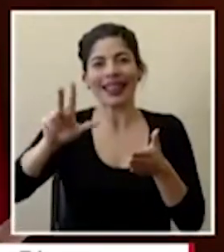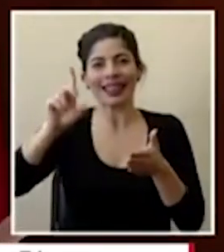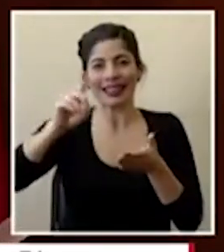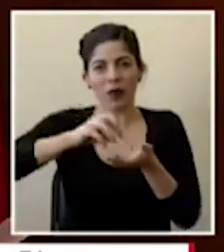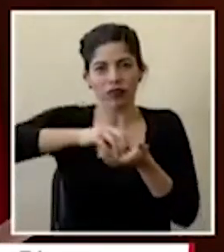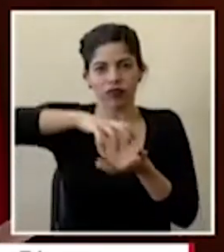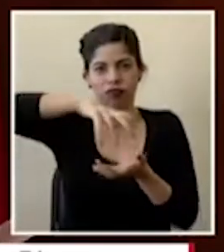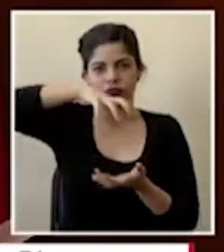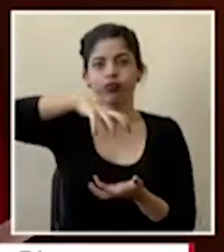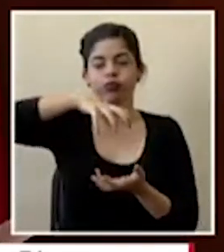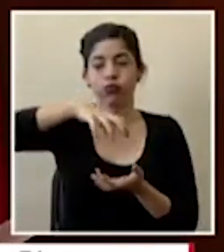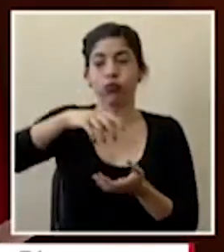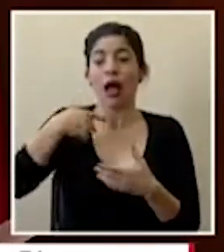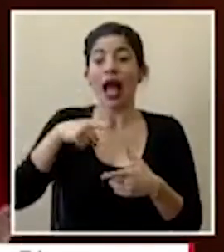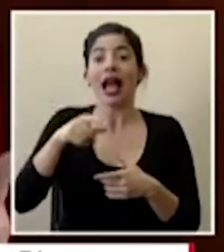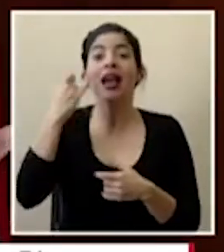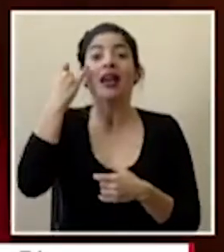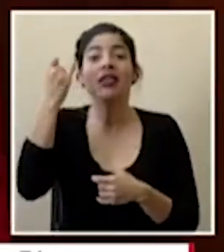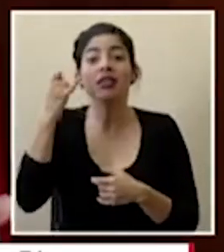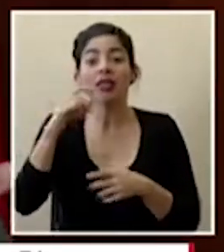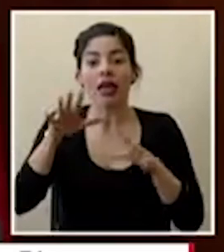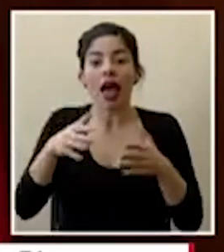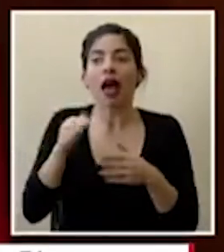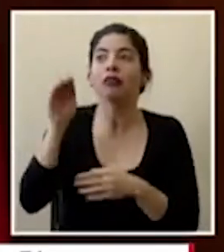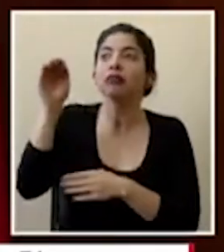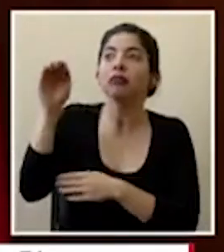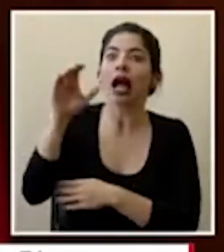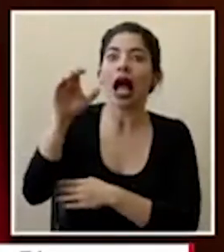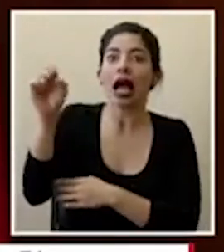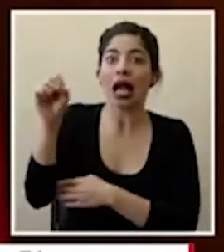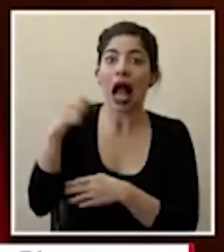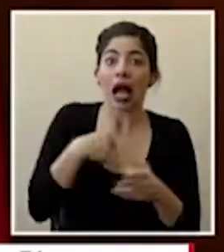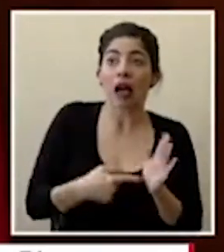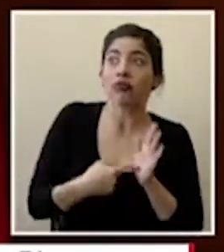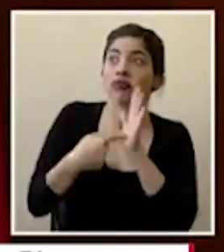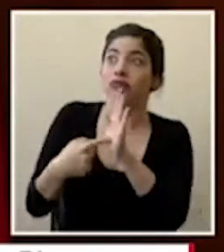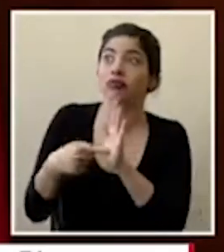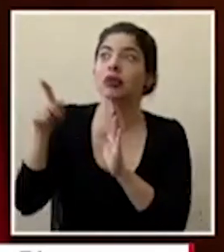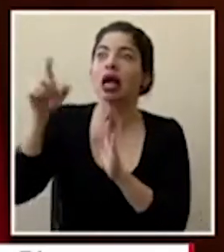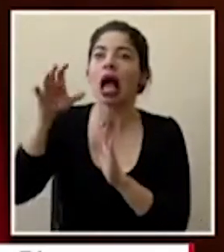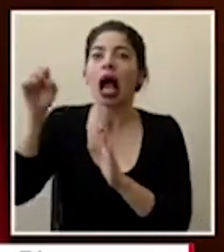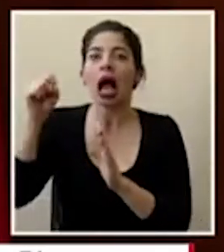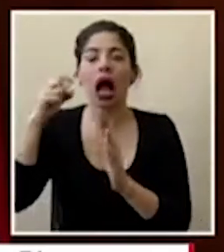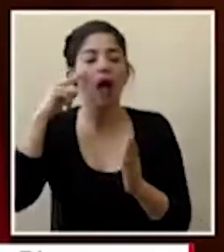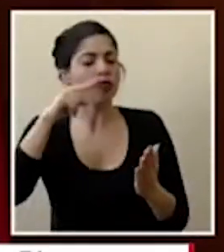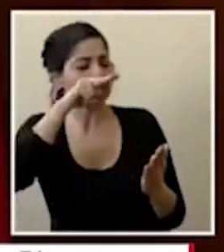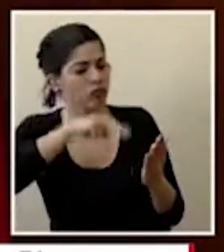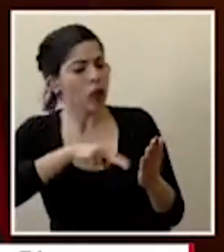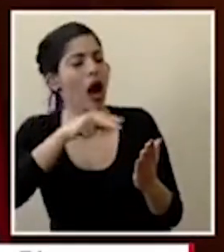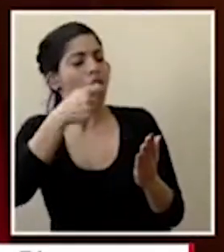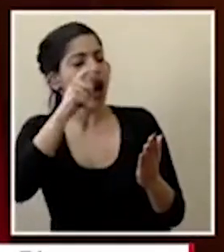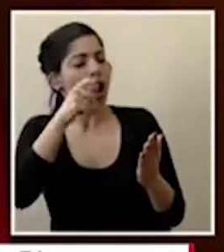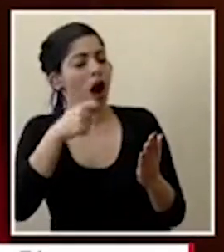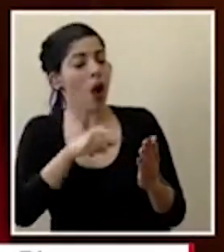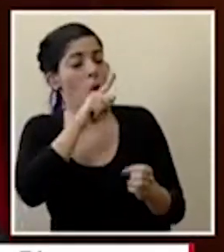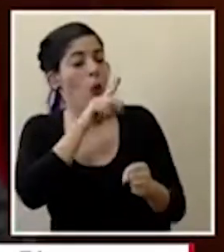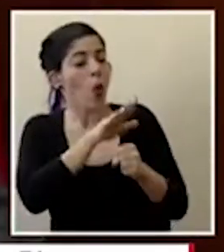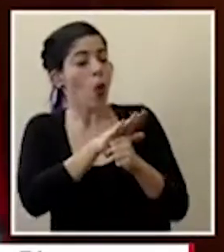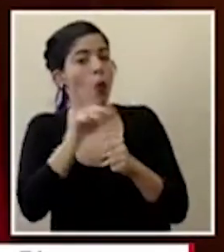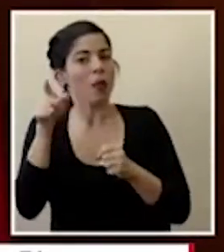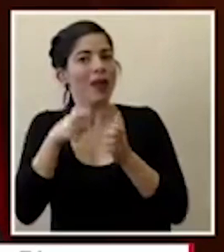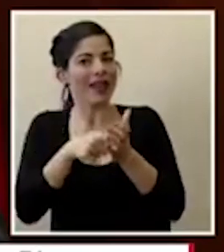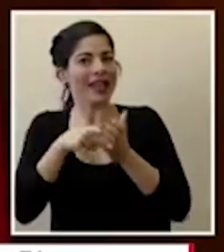se lo pasamos a la casa costarricense del seguro social para que a su vez esta pueda llegar y determinar si cumple con todos los estándares